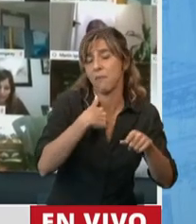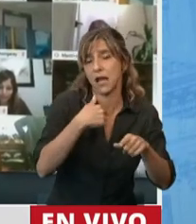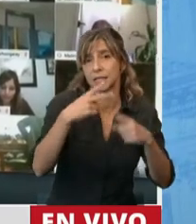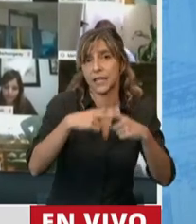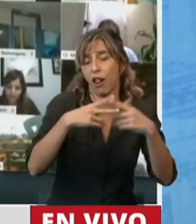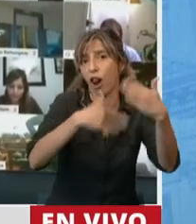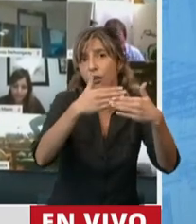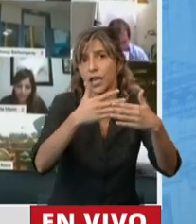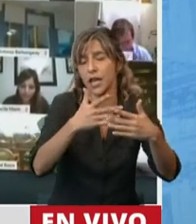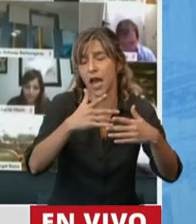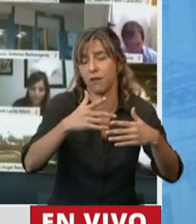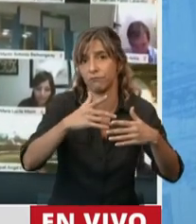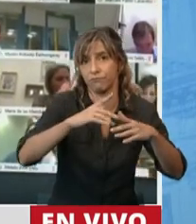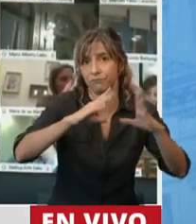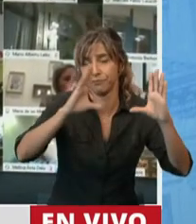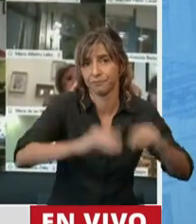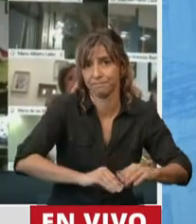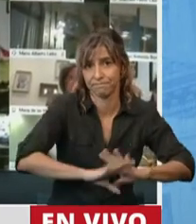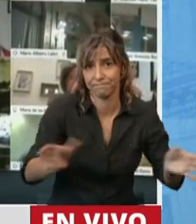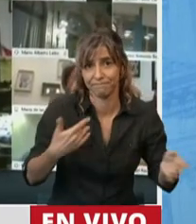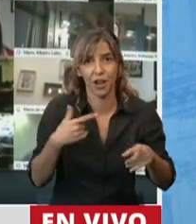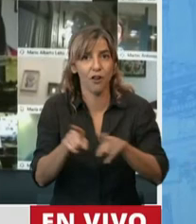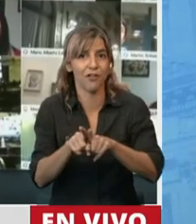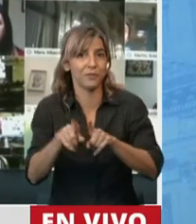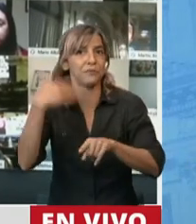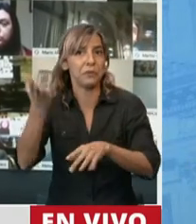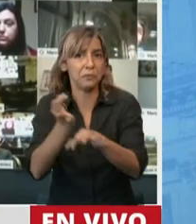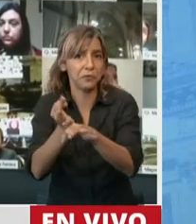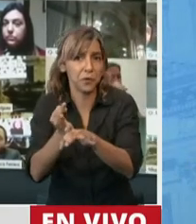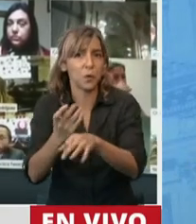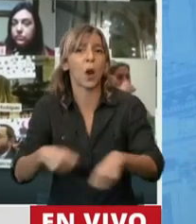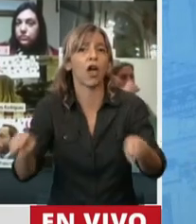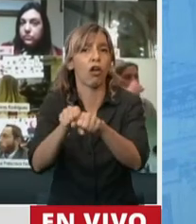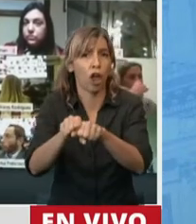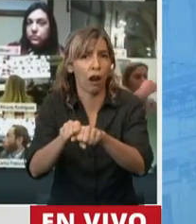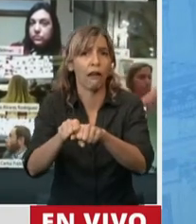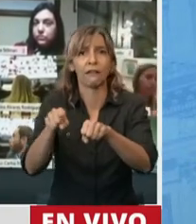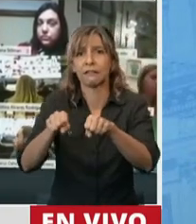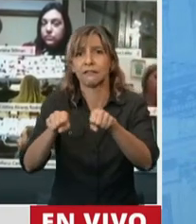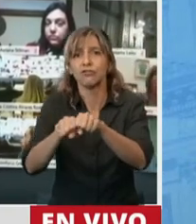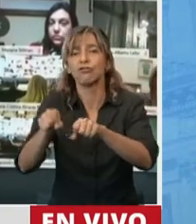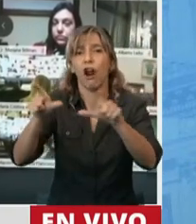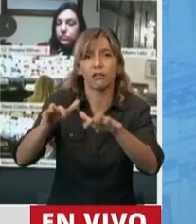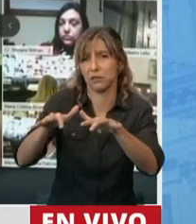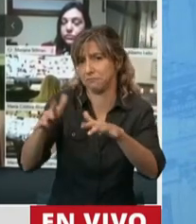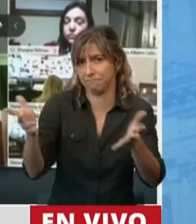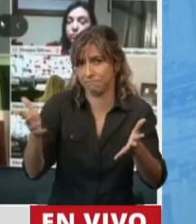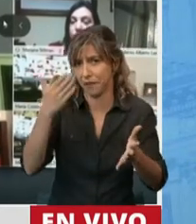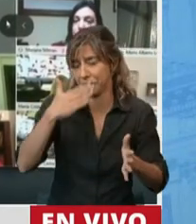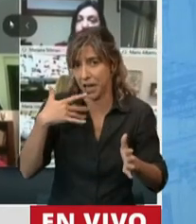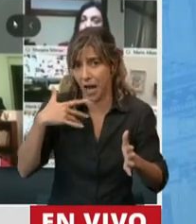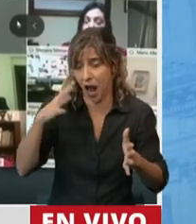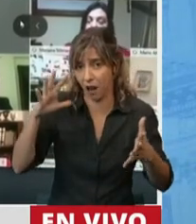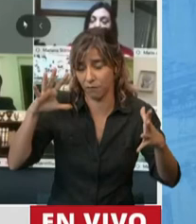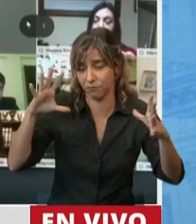del plan Conectar Igualdad? Y si a eso sumo lo que acaban de decir hoy, que proponen que no se paguen impuestos,